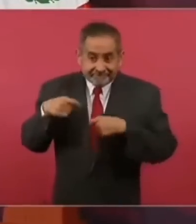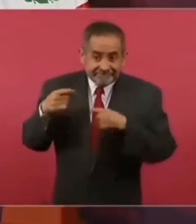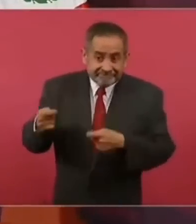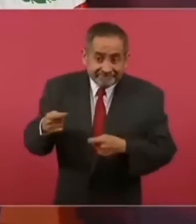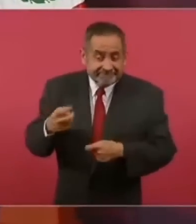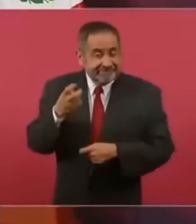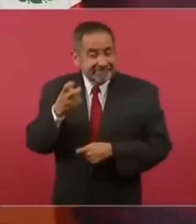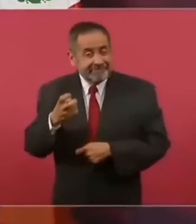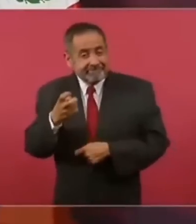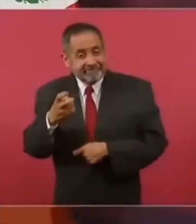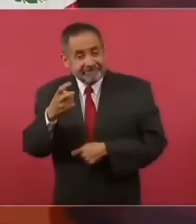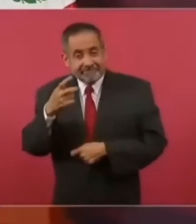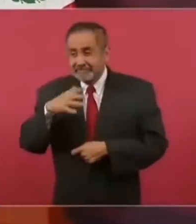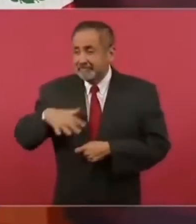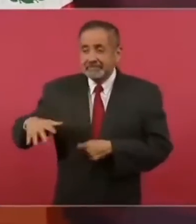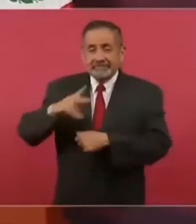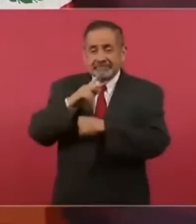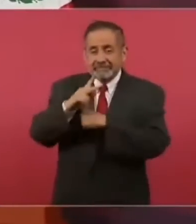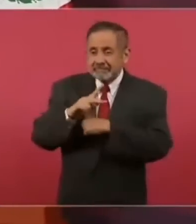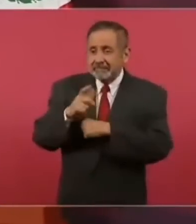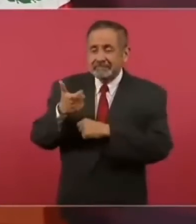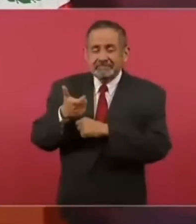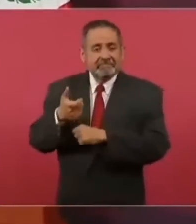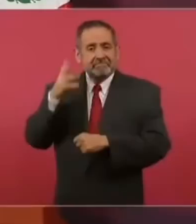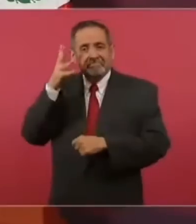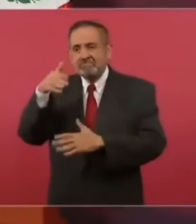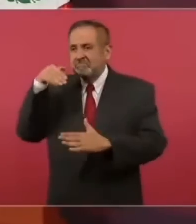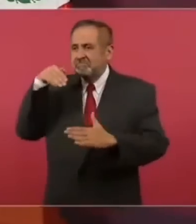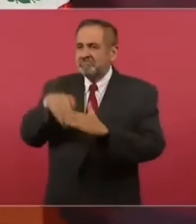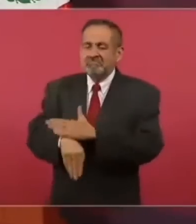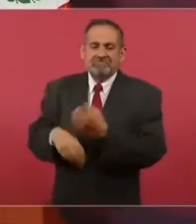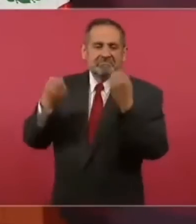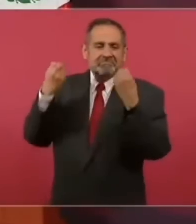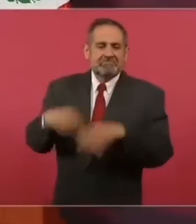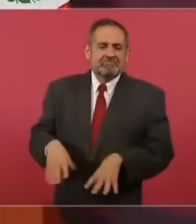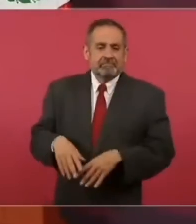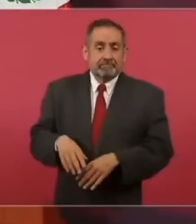nuestro país y a nuestra economía a la quiebra